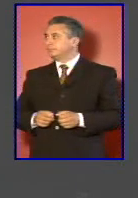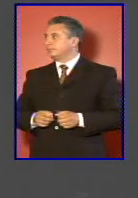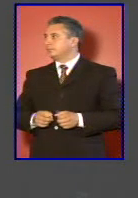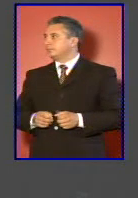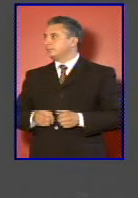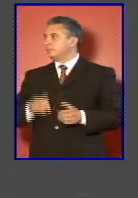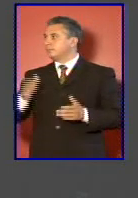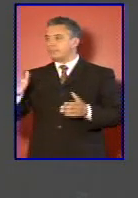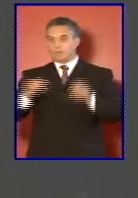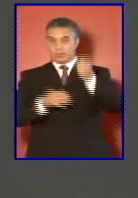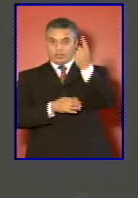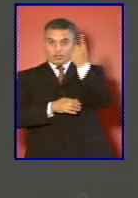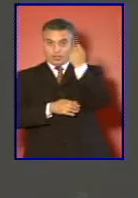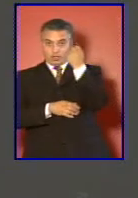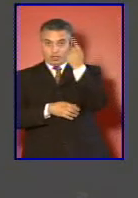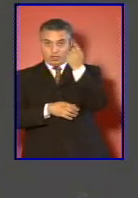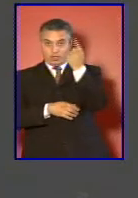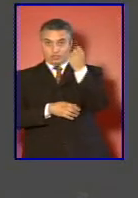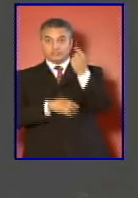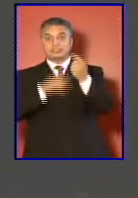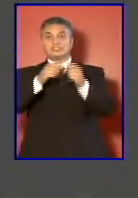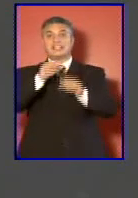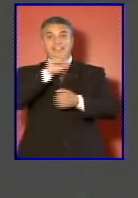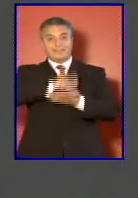la onceava tarea o la décima primera